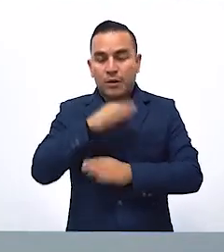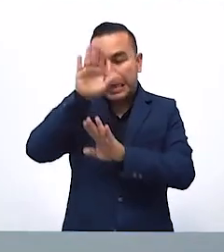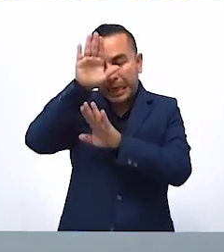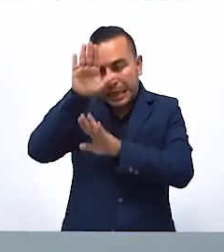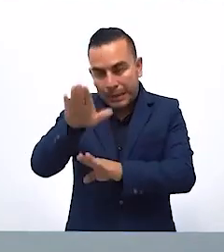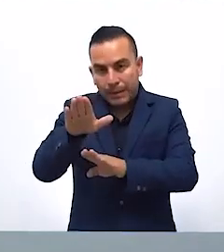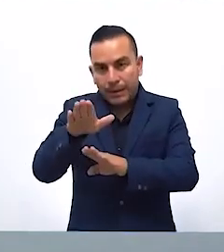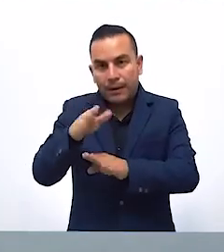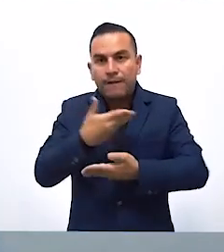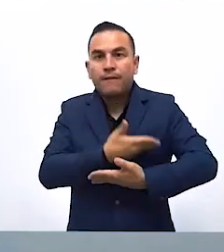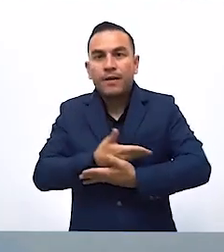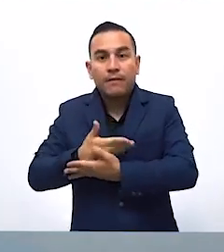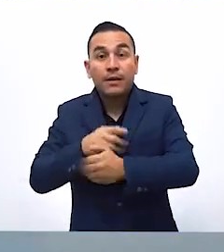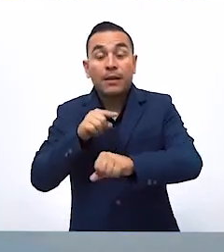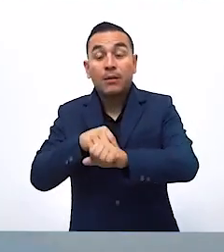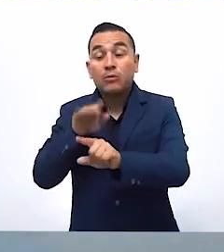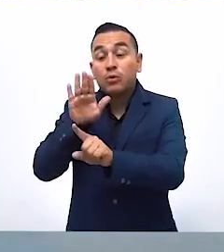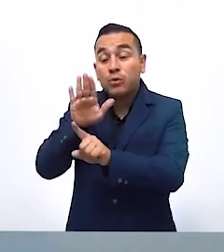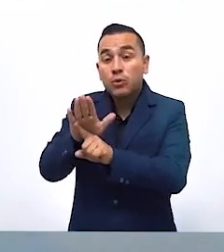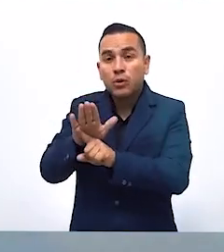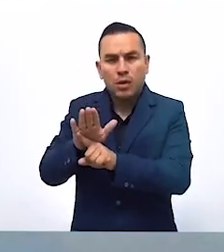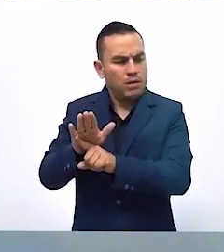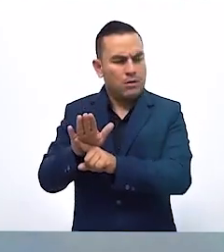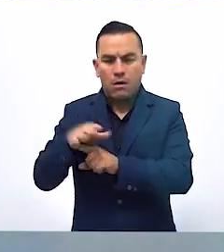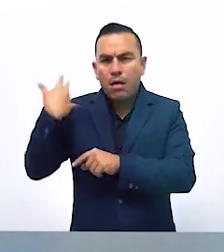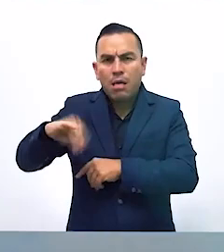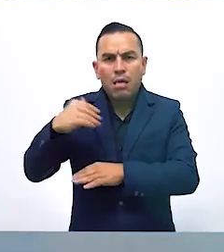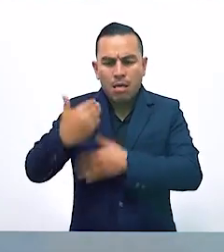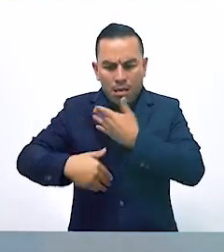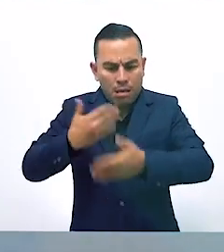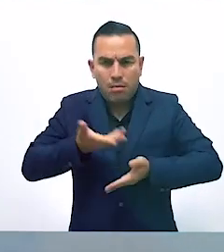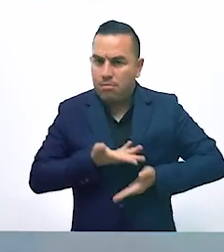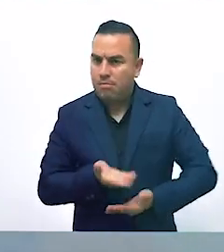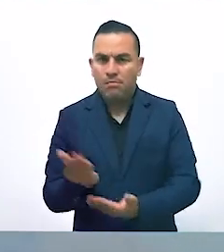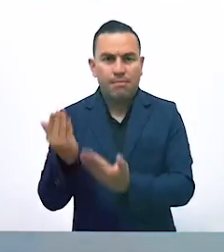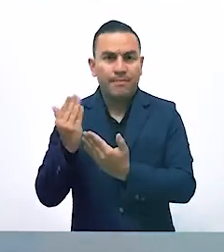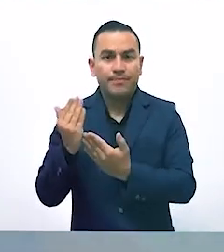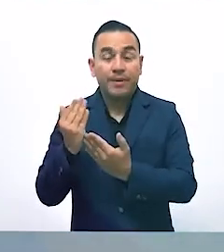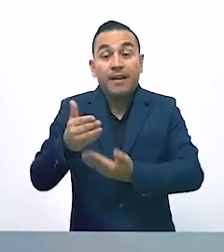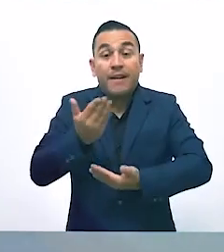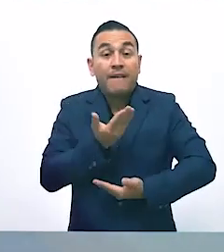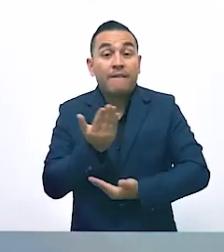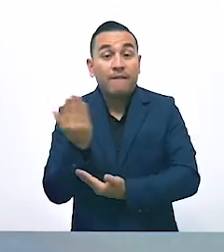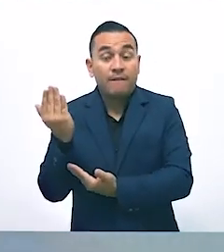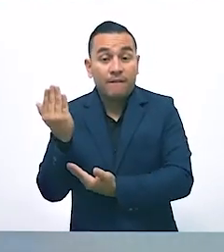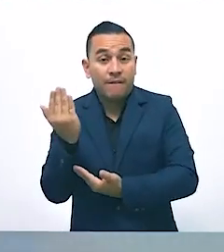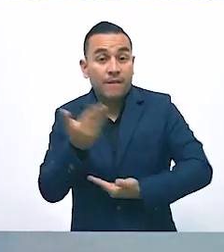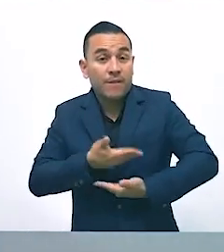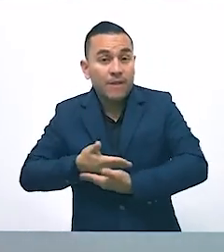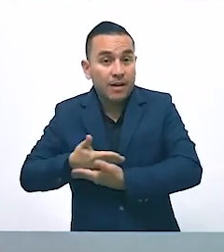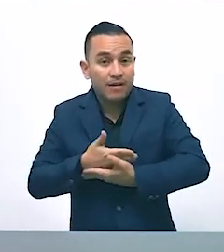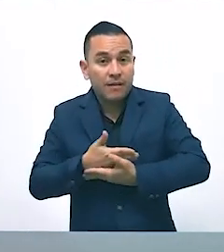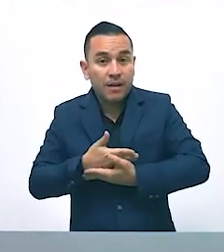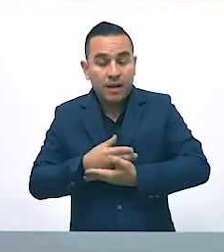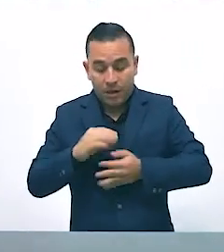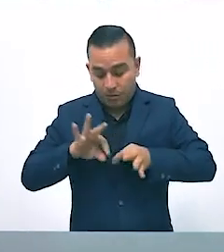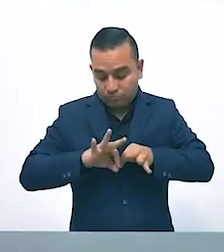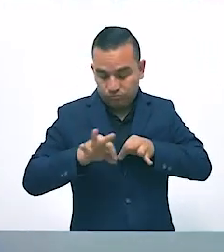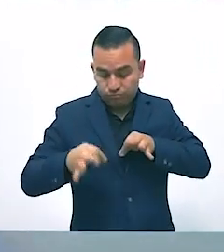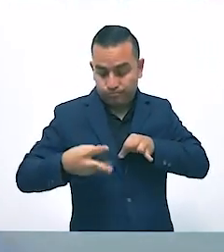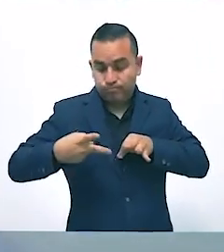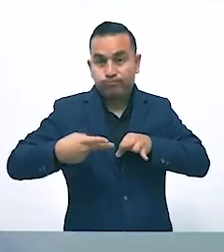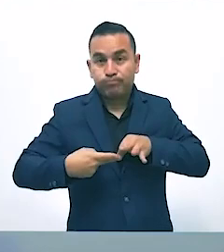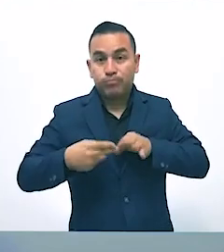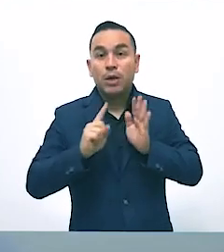respetará los tiempos del bebé sin acelerar su proceso de nacimiento. Al bebé le cortarán el cordón umbilical después